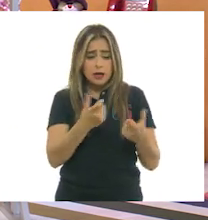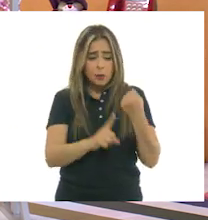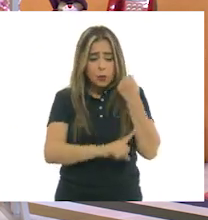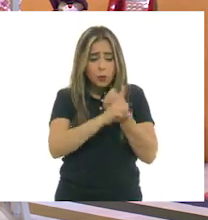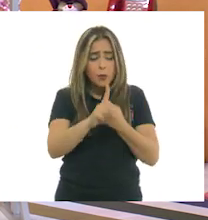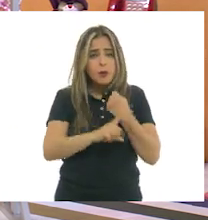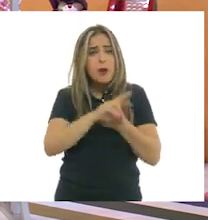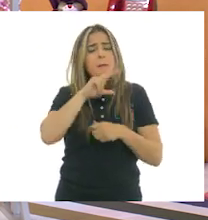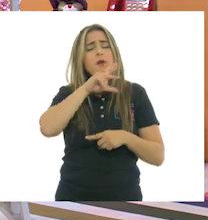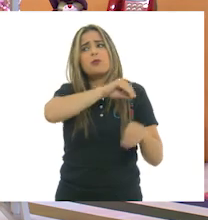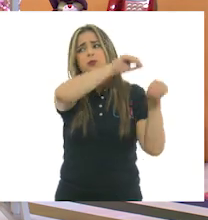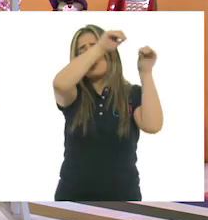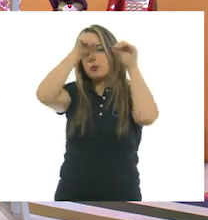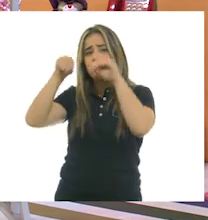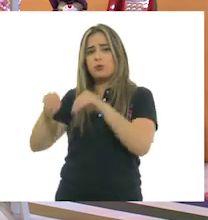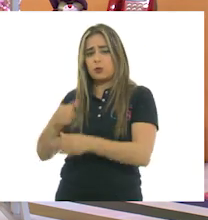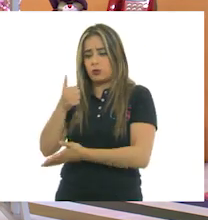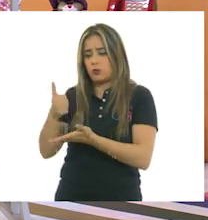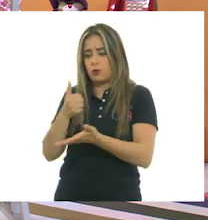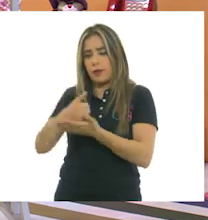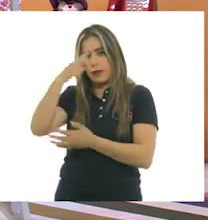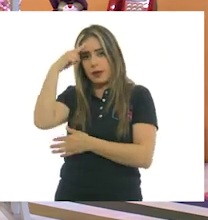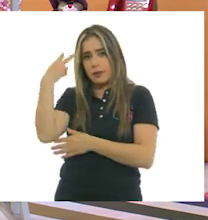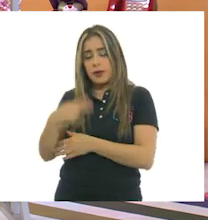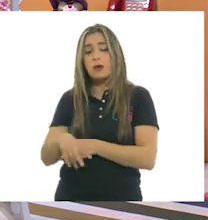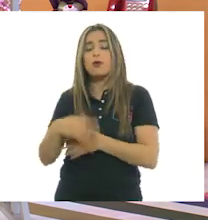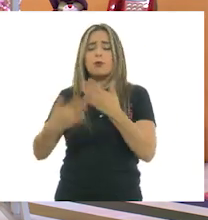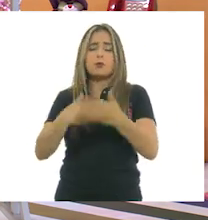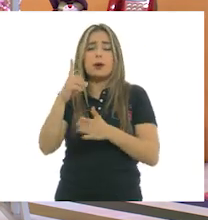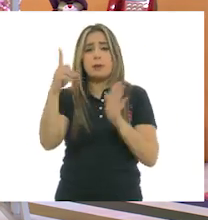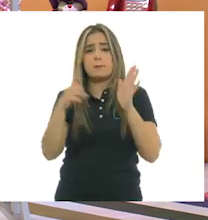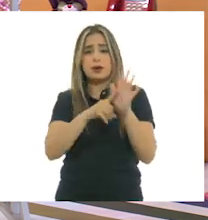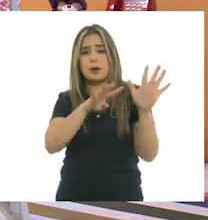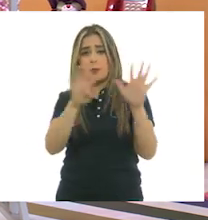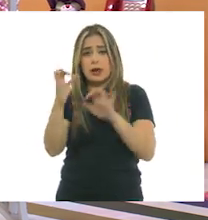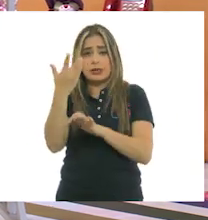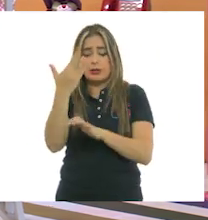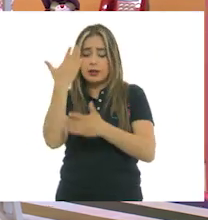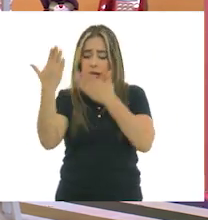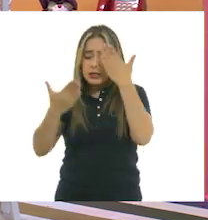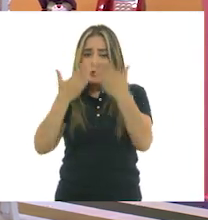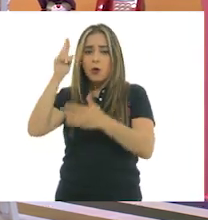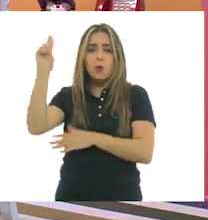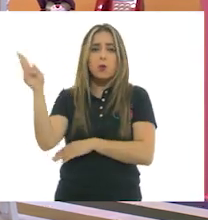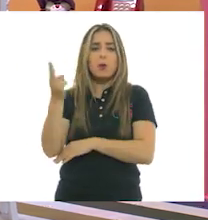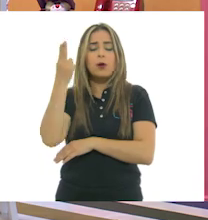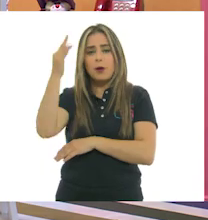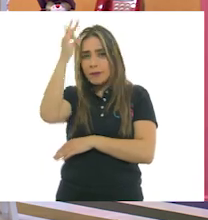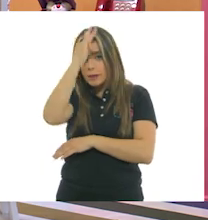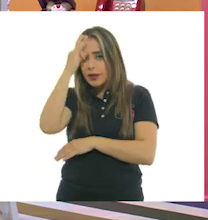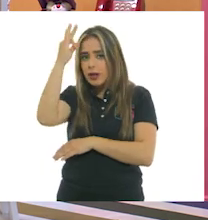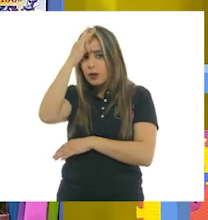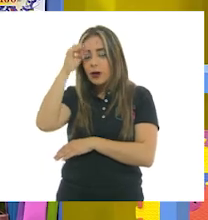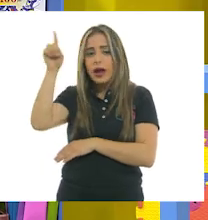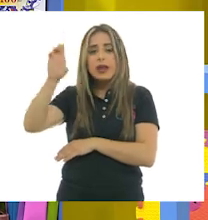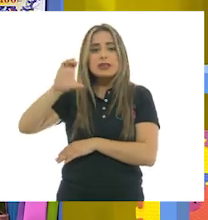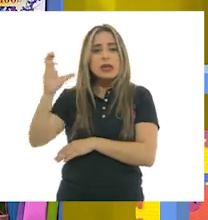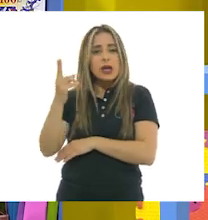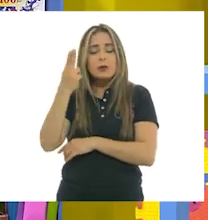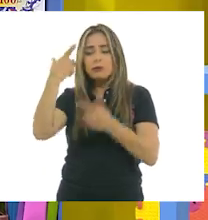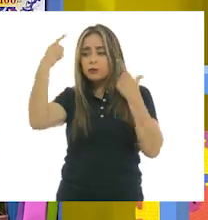y en 1950 se graduó de filosofía por la Universidad Nacional Autónoma de México.